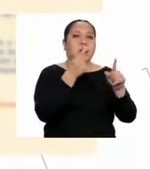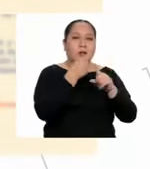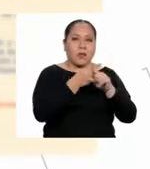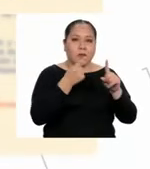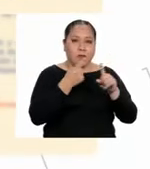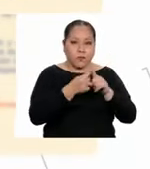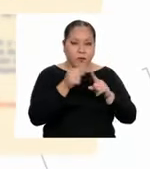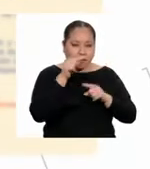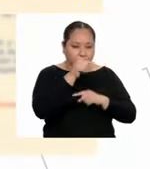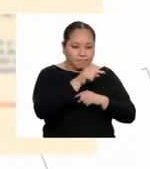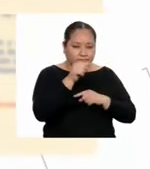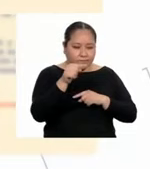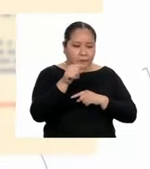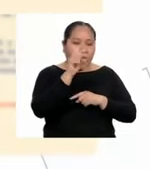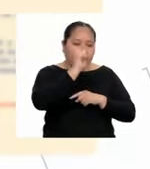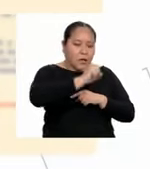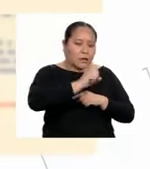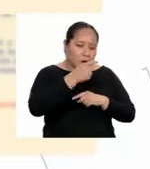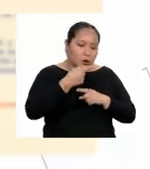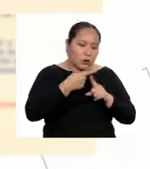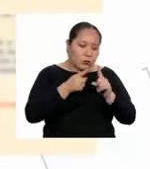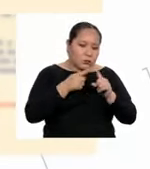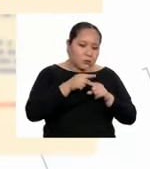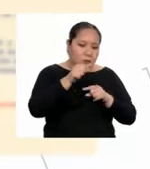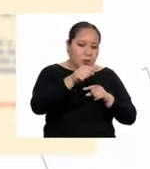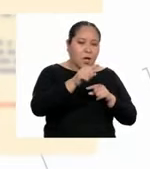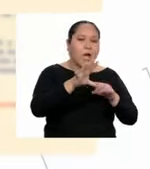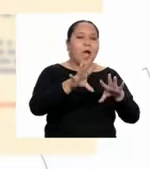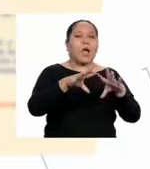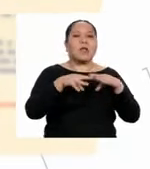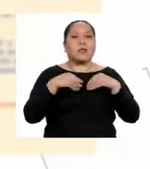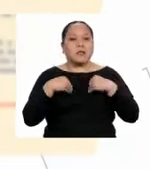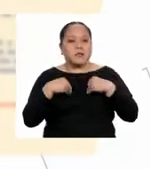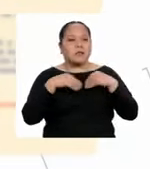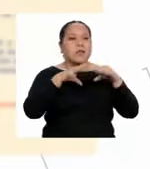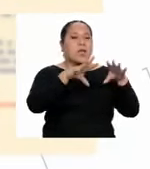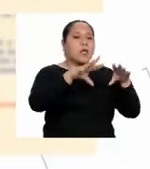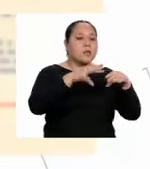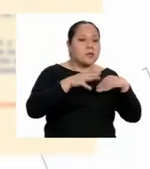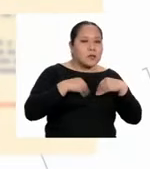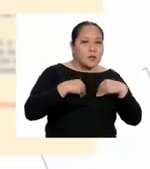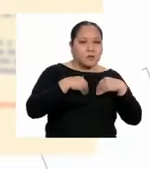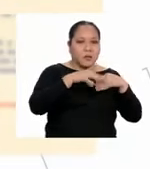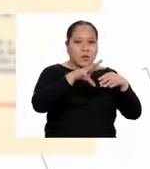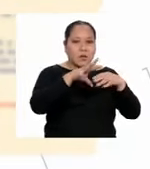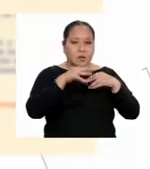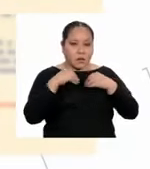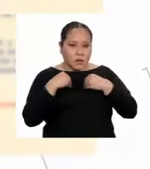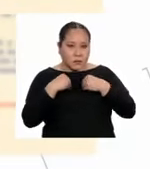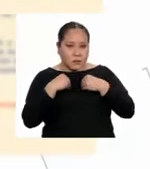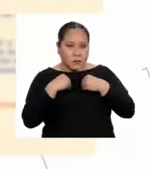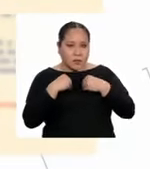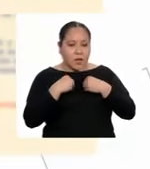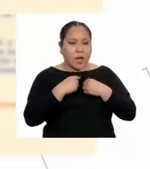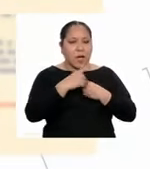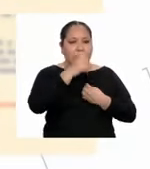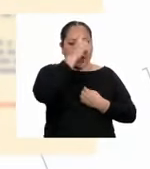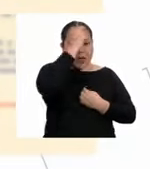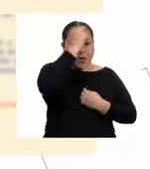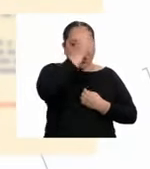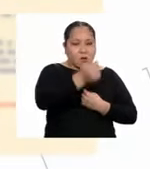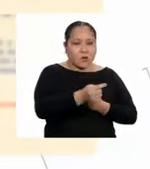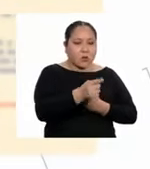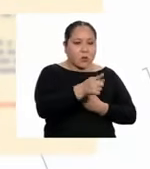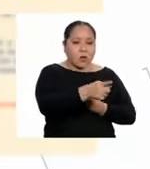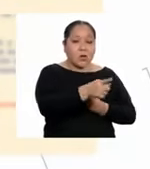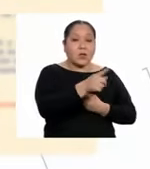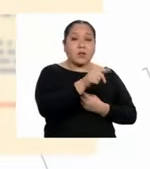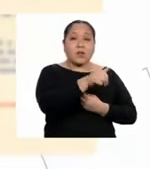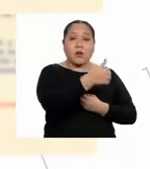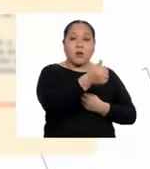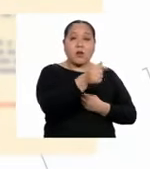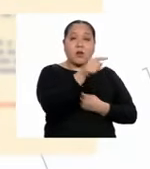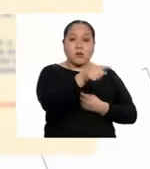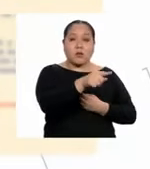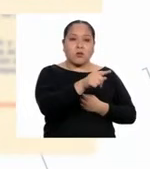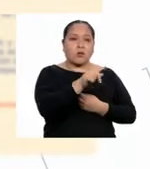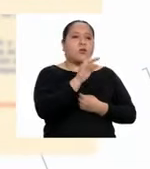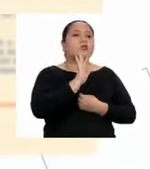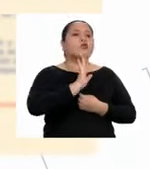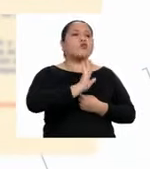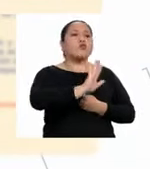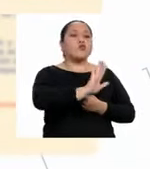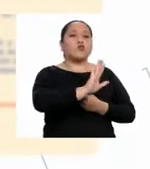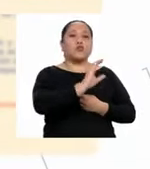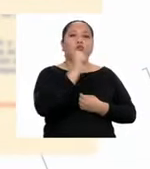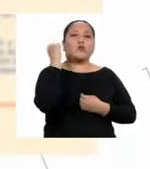luego entrar en un proceso de aceptación del otro. Se trata de reconocer que el otro tiene el mismo